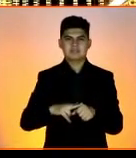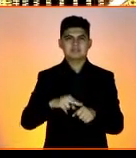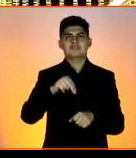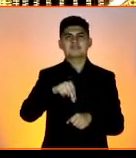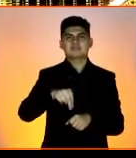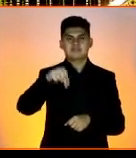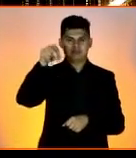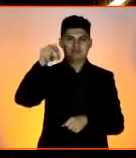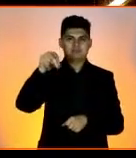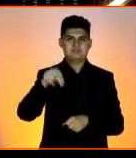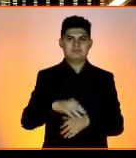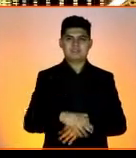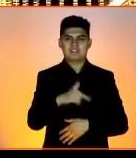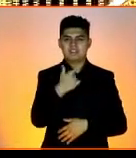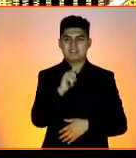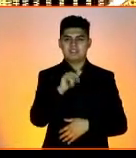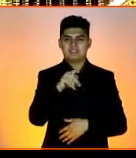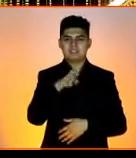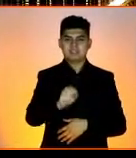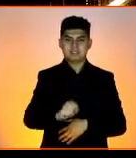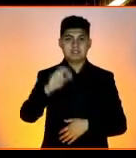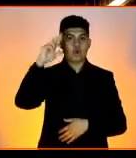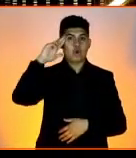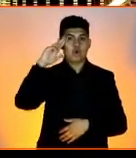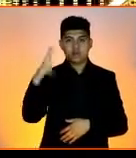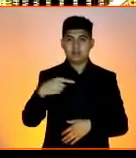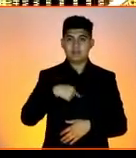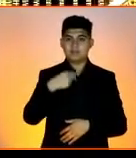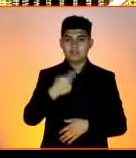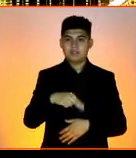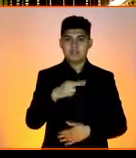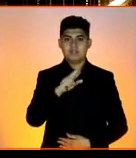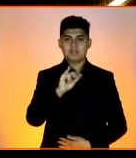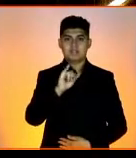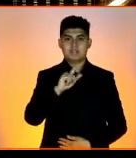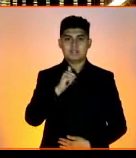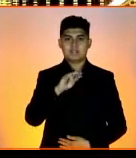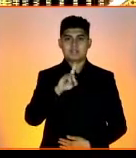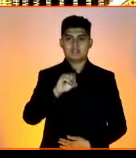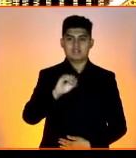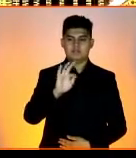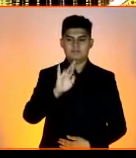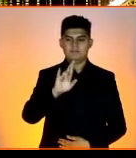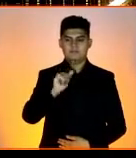Guest. Hola, mi nombre es Ricardo Jiménez Fregoso,